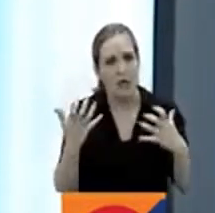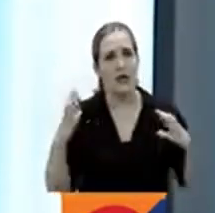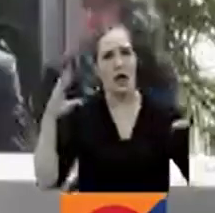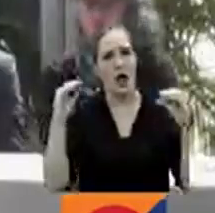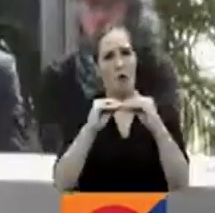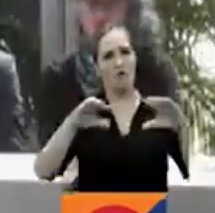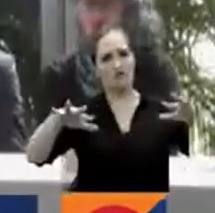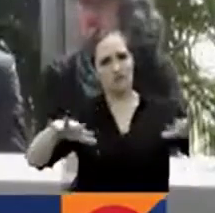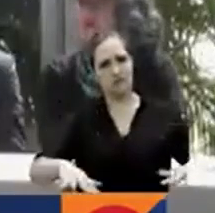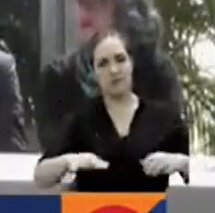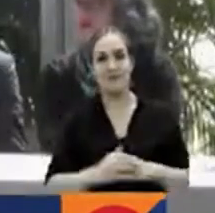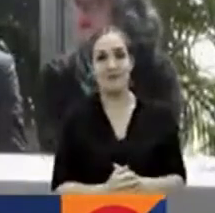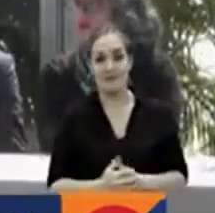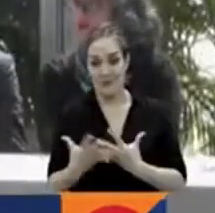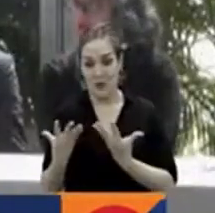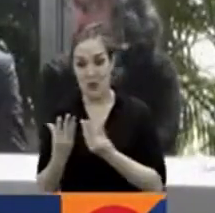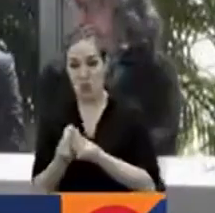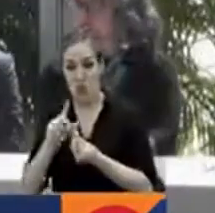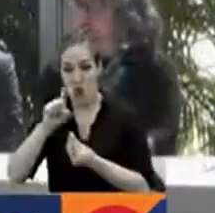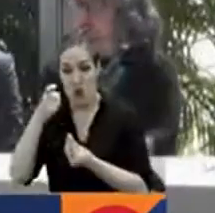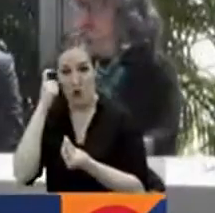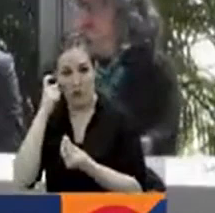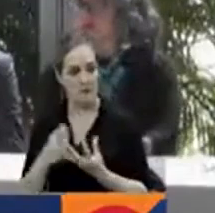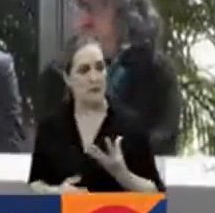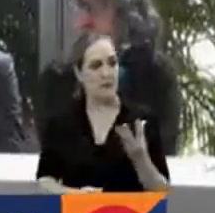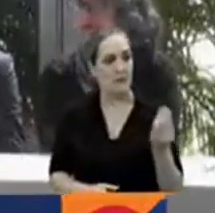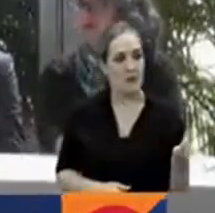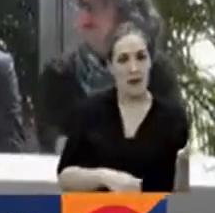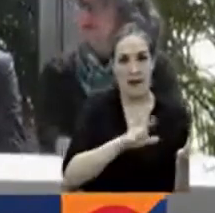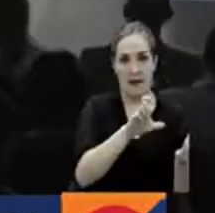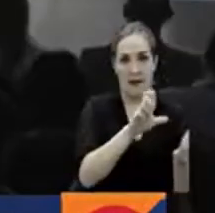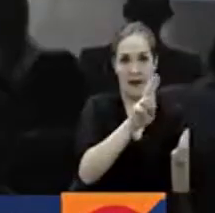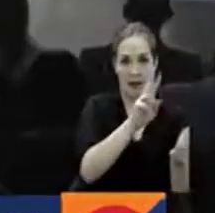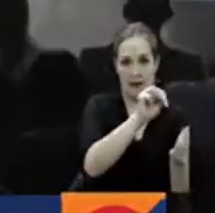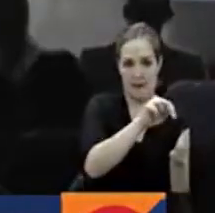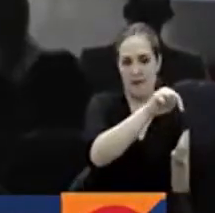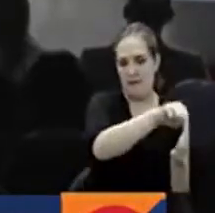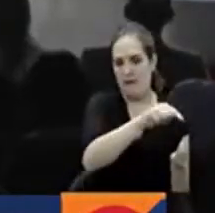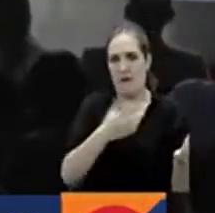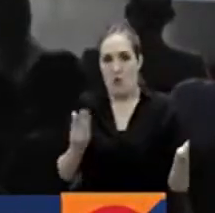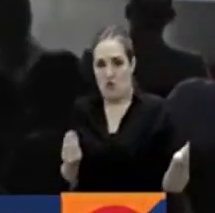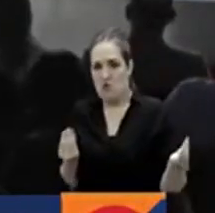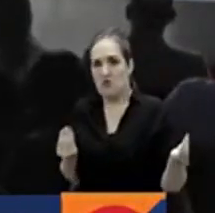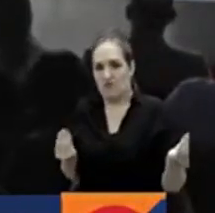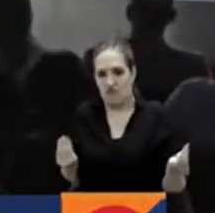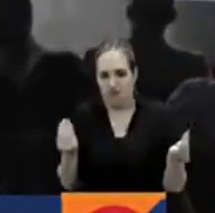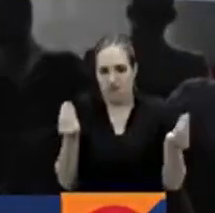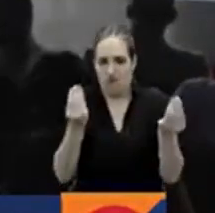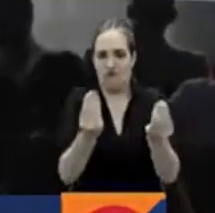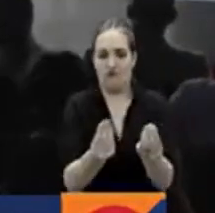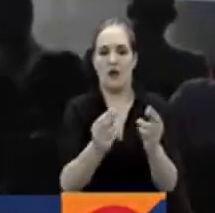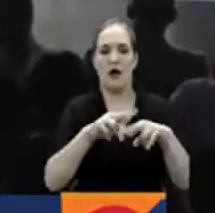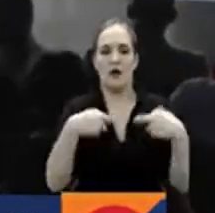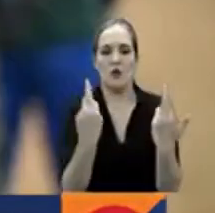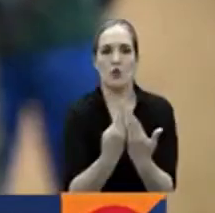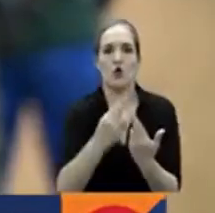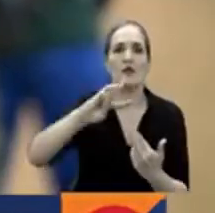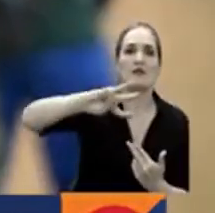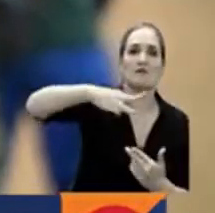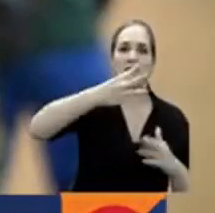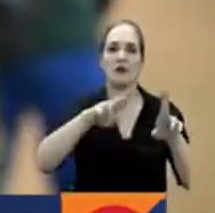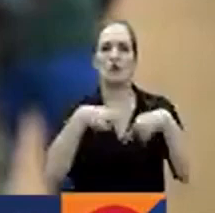Los equipos negociadores del gobierno nacional y del ELN ya están preparados para iniciar el tercer ciclo de diálogos en Cuba.